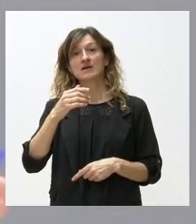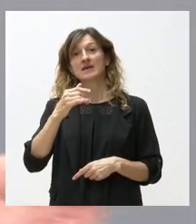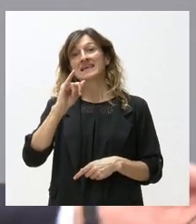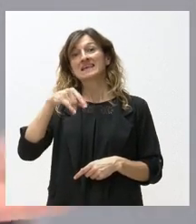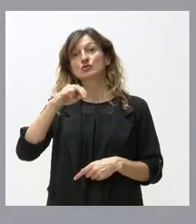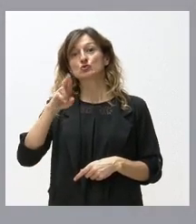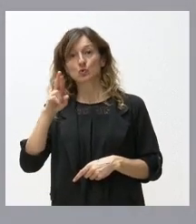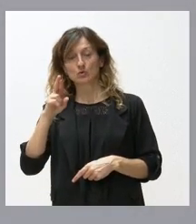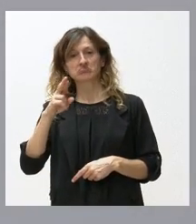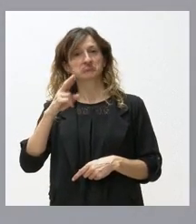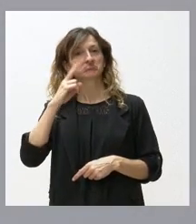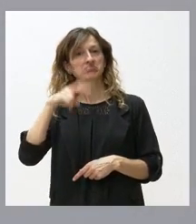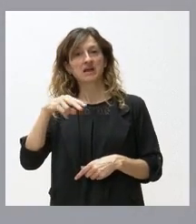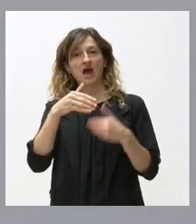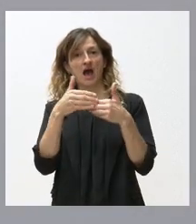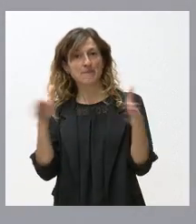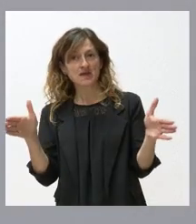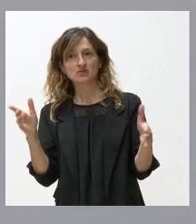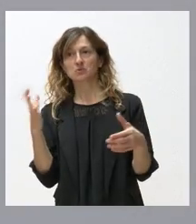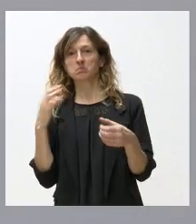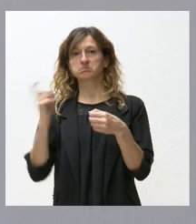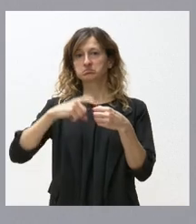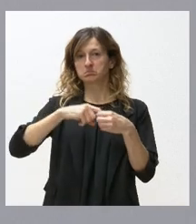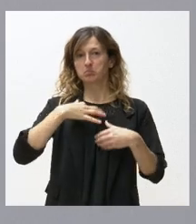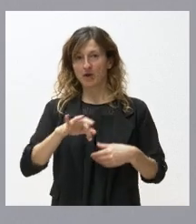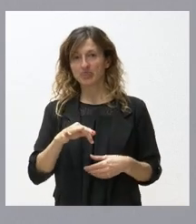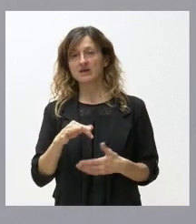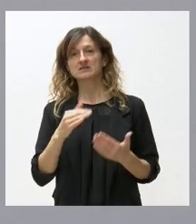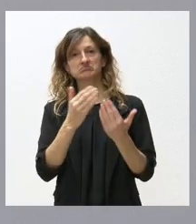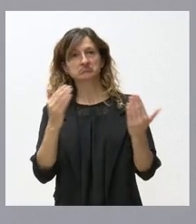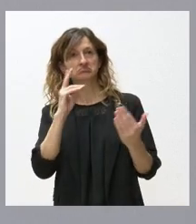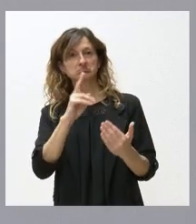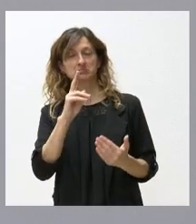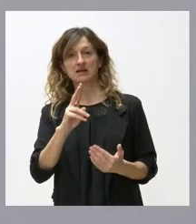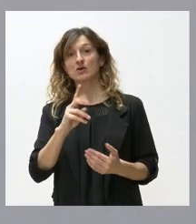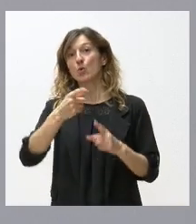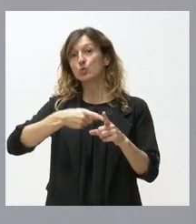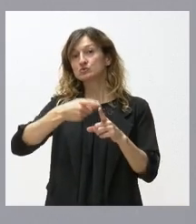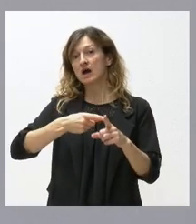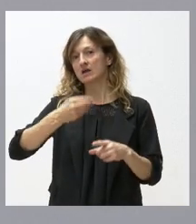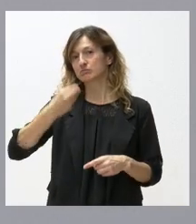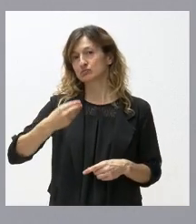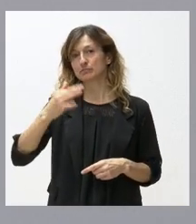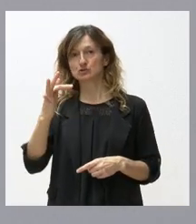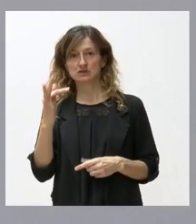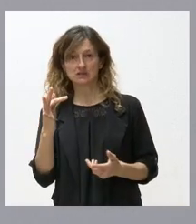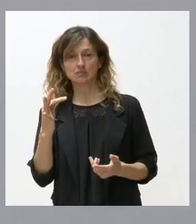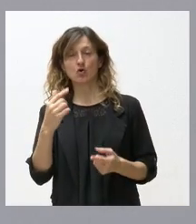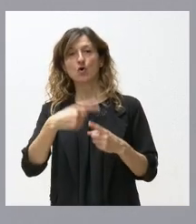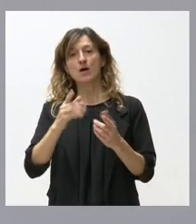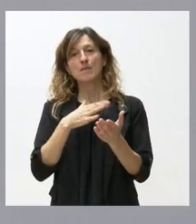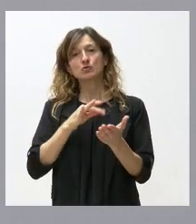para que la gente pueda participar es un gran escaparate y creo que sería bueno poderlo utilizar con todas las posibilidades que